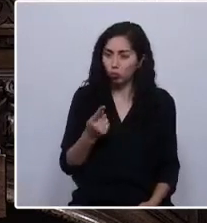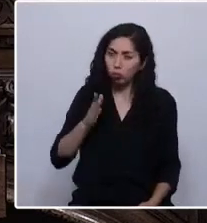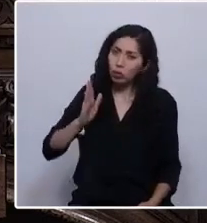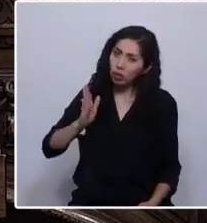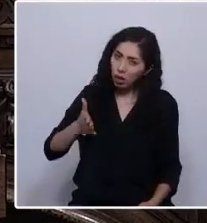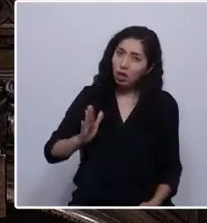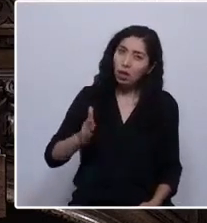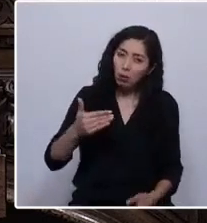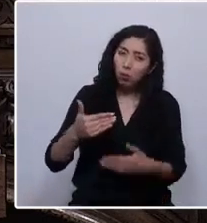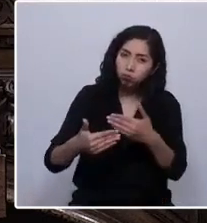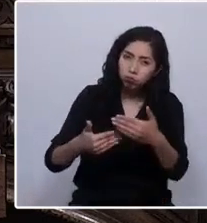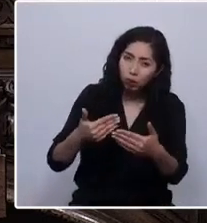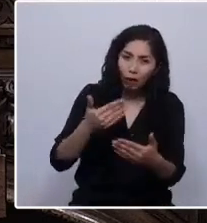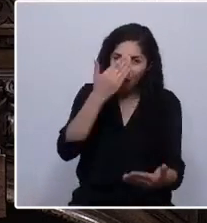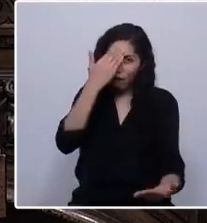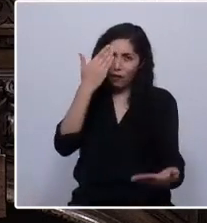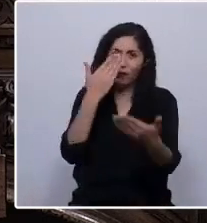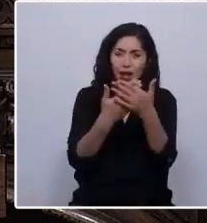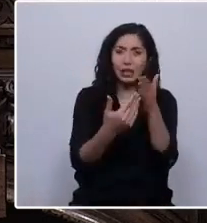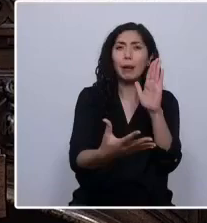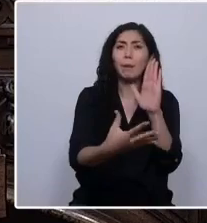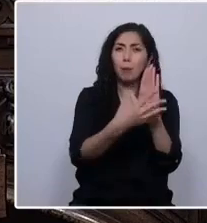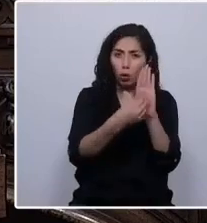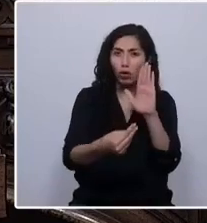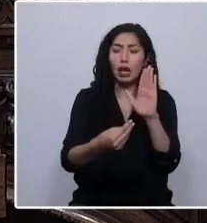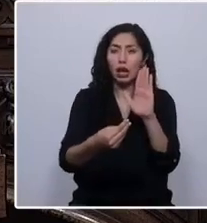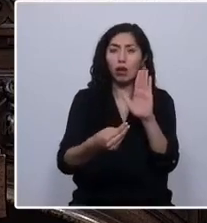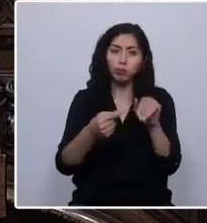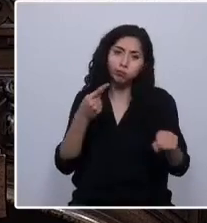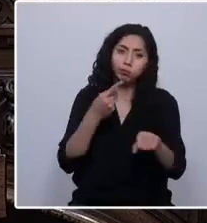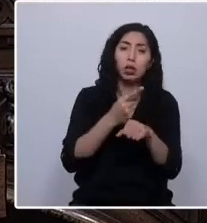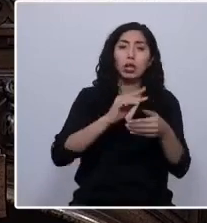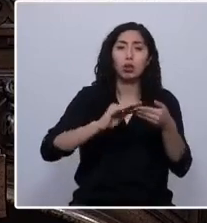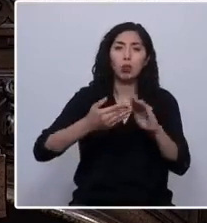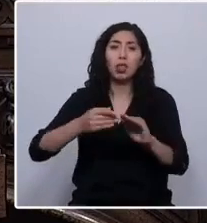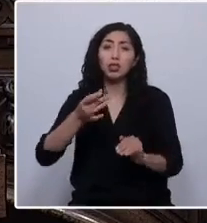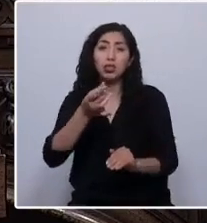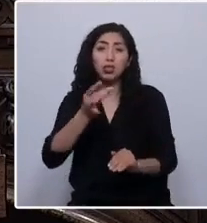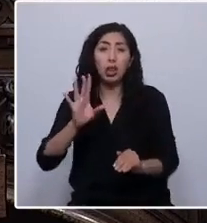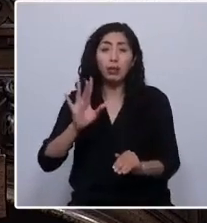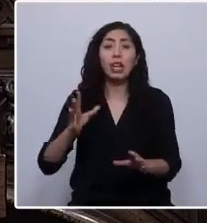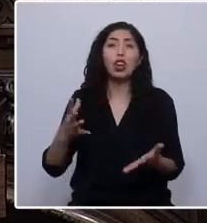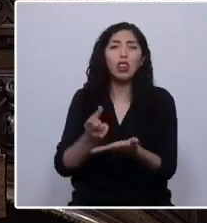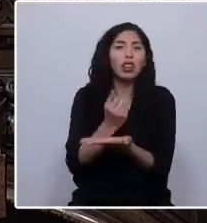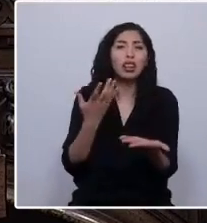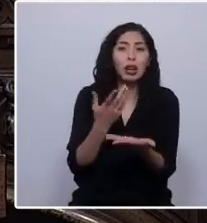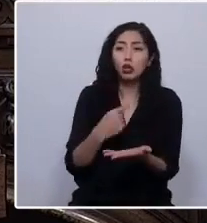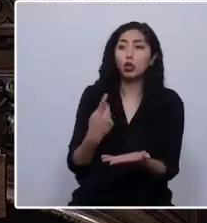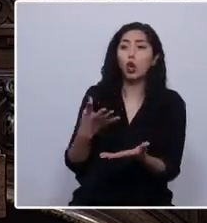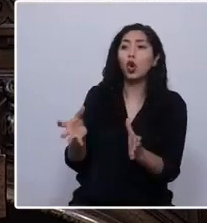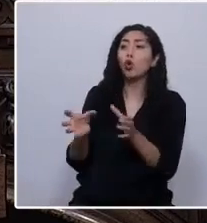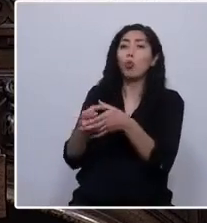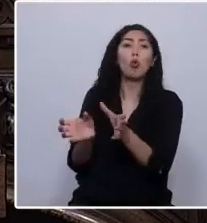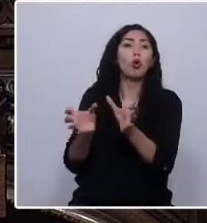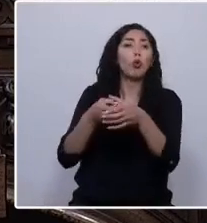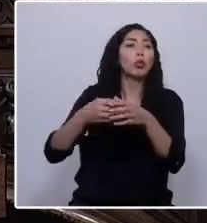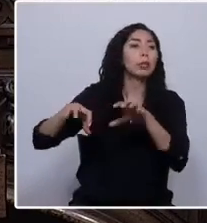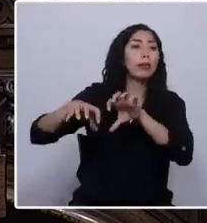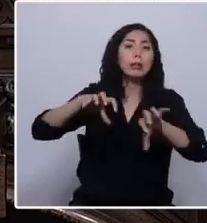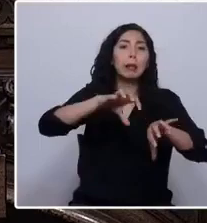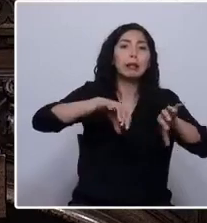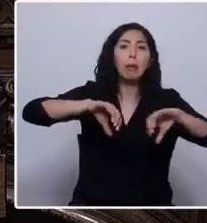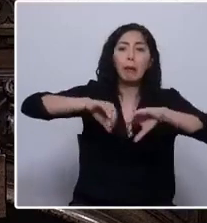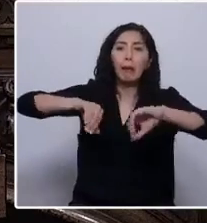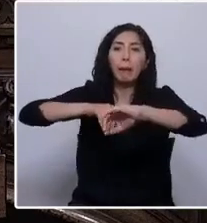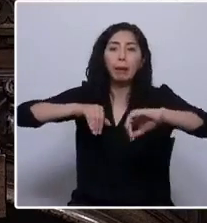frente al modelo impuesto de comunidades, que lo único que ha logrado es separarnos en grupos autónomos y aislados,